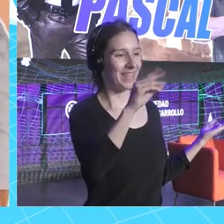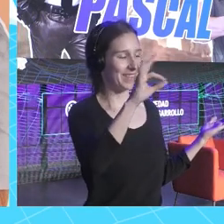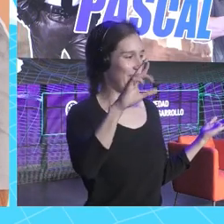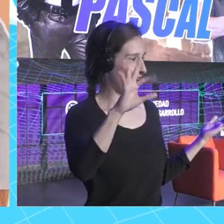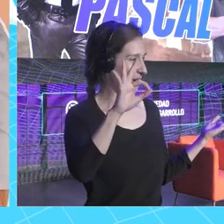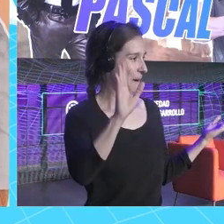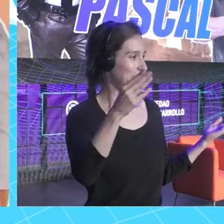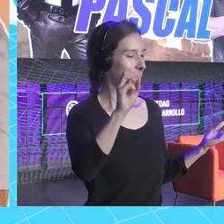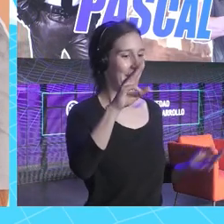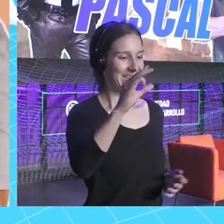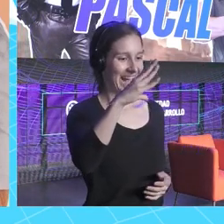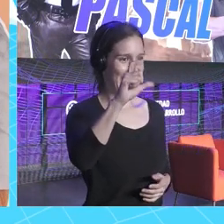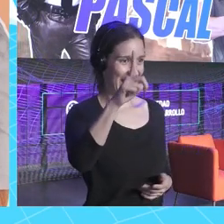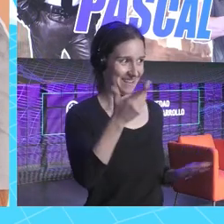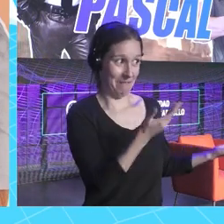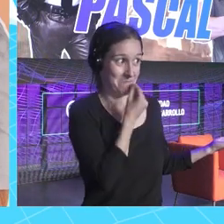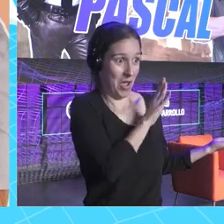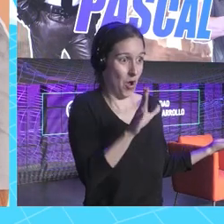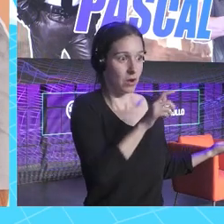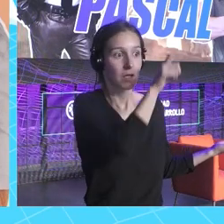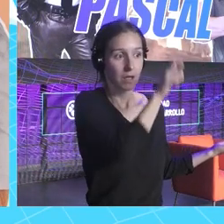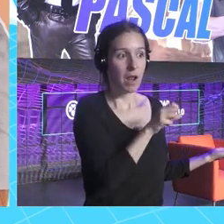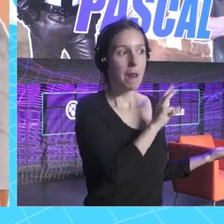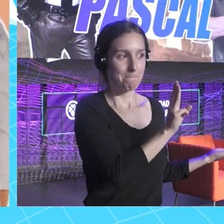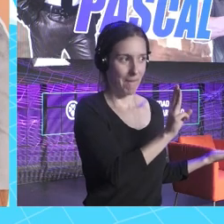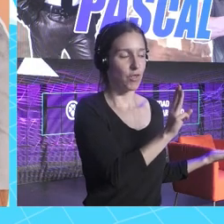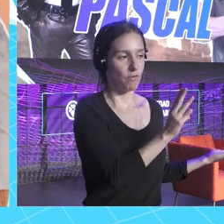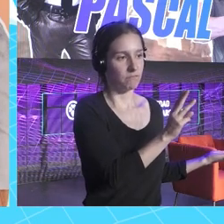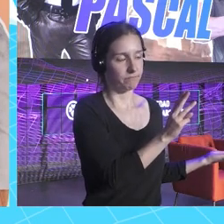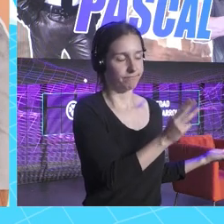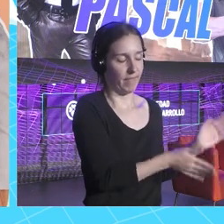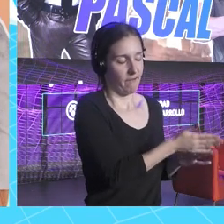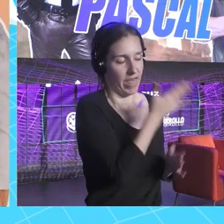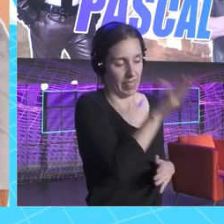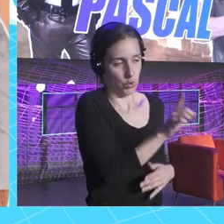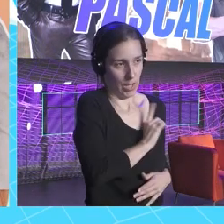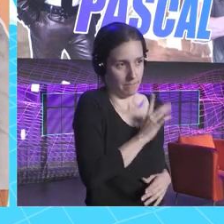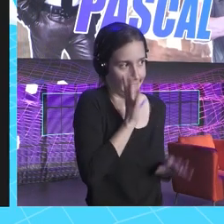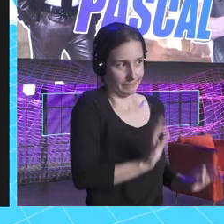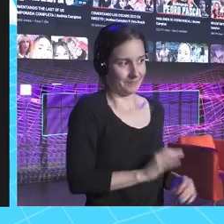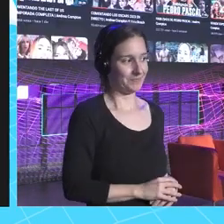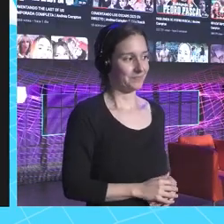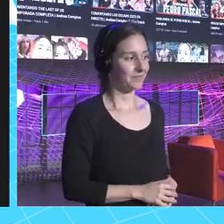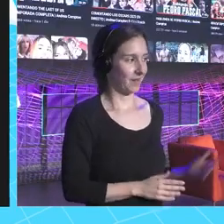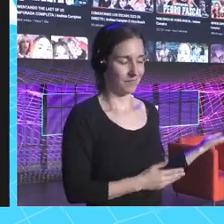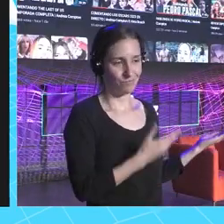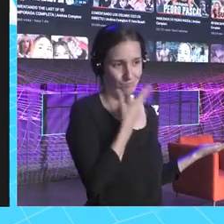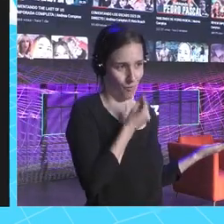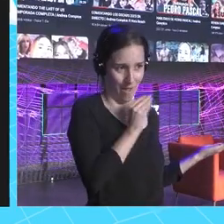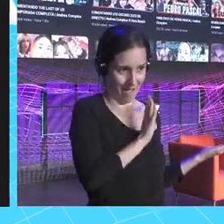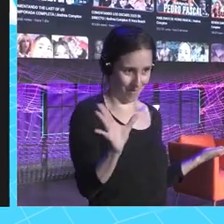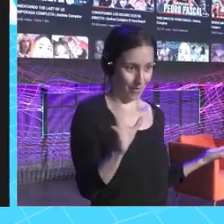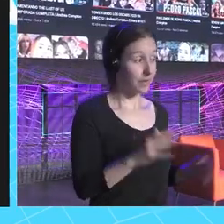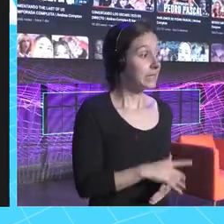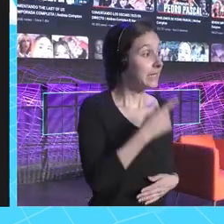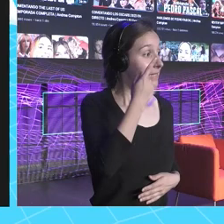Es que es el mejor, vamos. O sea, Pedro Pascal va a denunciarme. Vamos a ver. Chulísimo, está muy guapo. Bueno, ya sabemos que